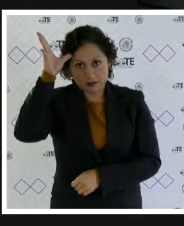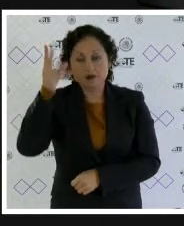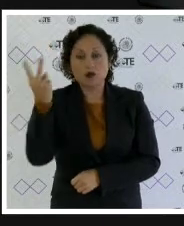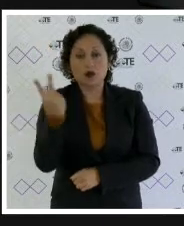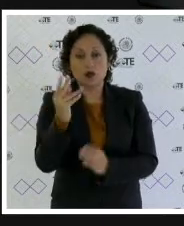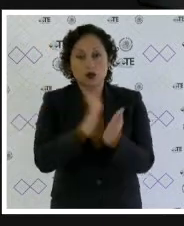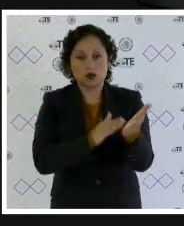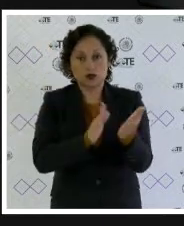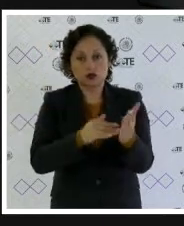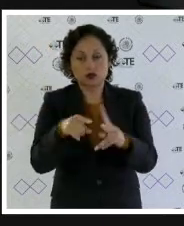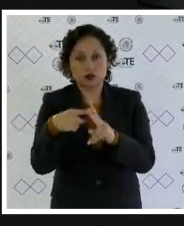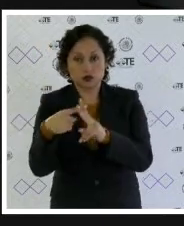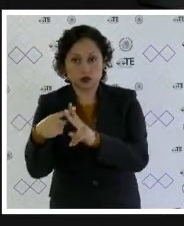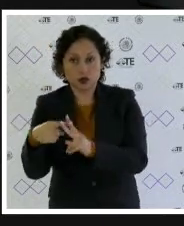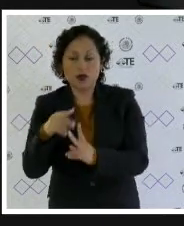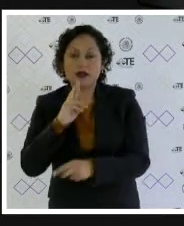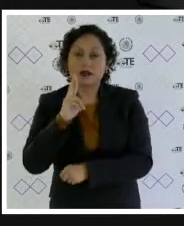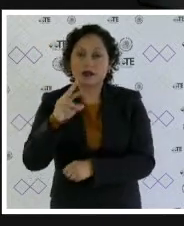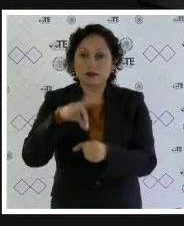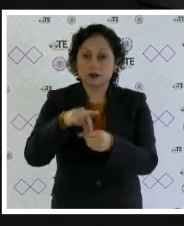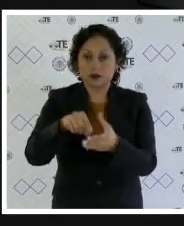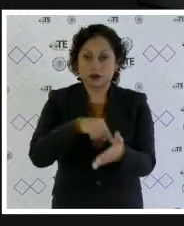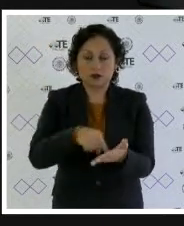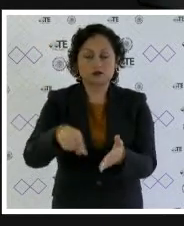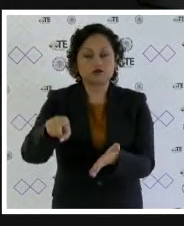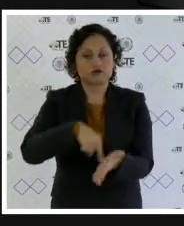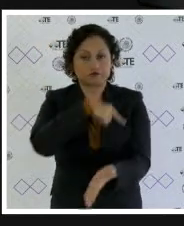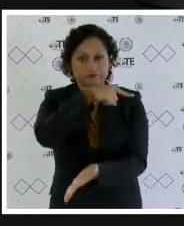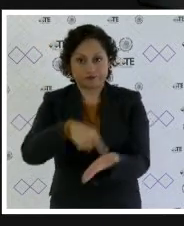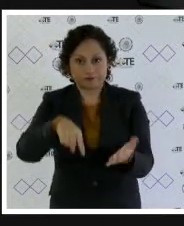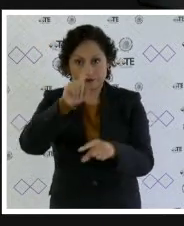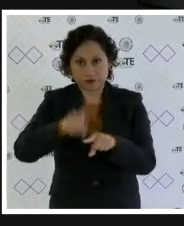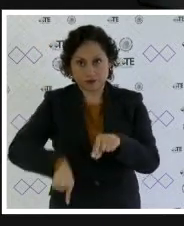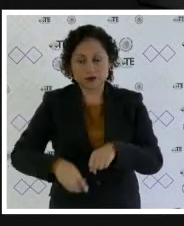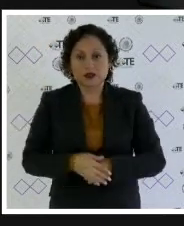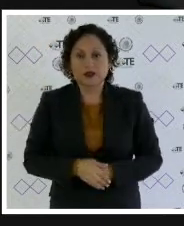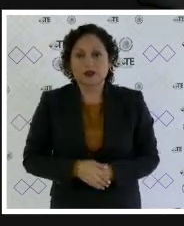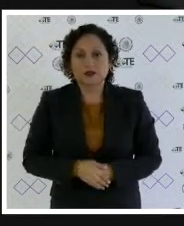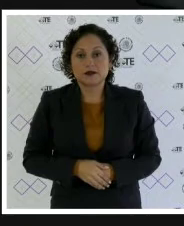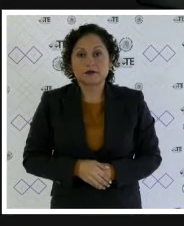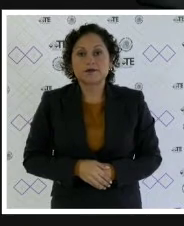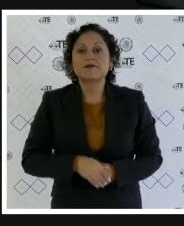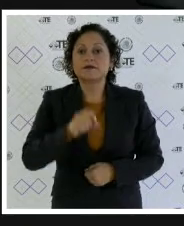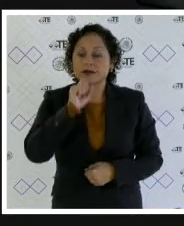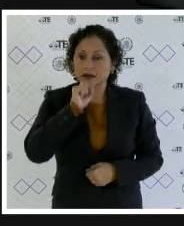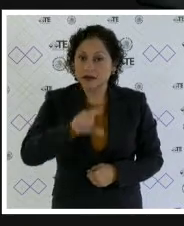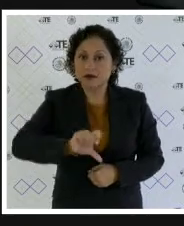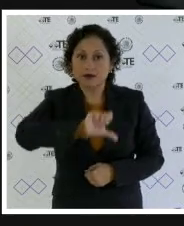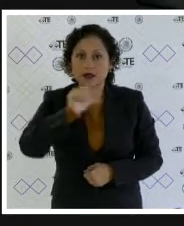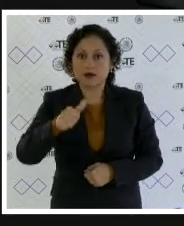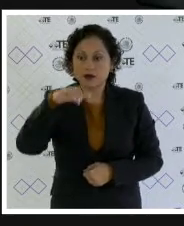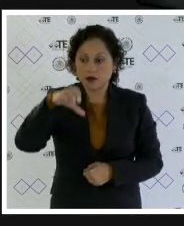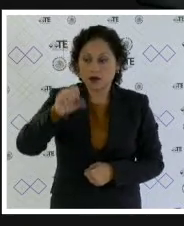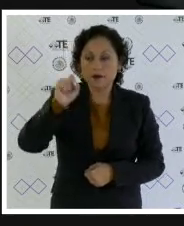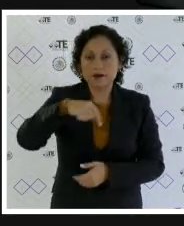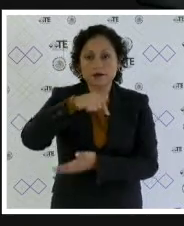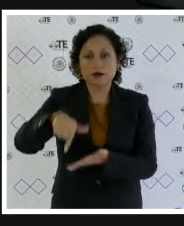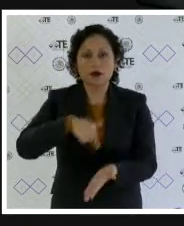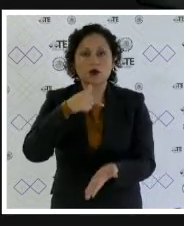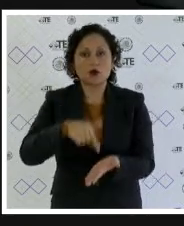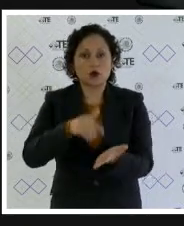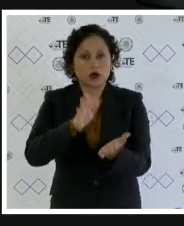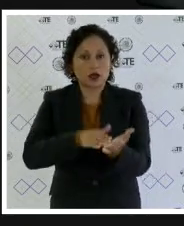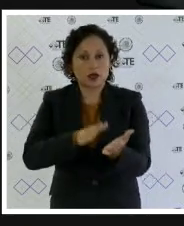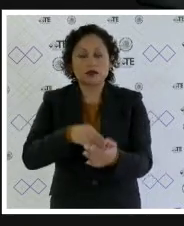constancias de validación de resultados de la consulta de presupuesto participativo y de la referida unidad territorial y se ordena al